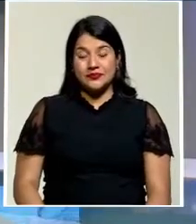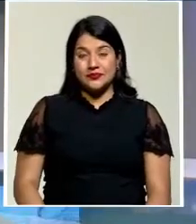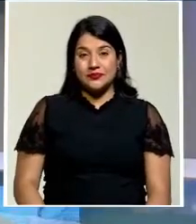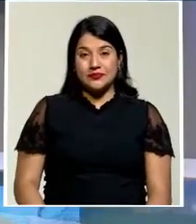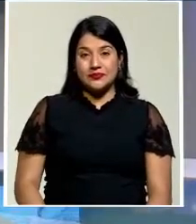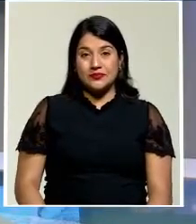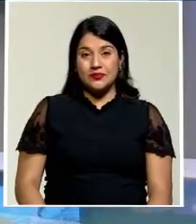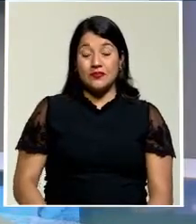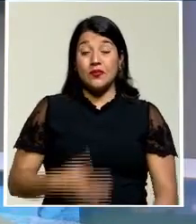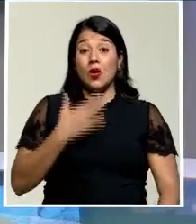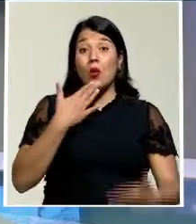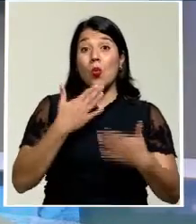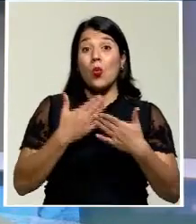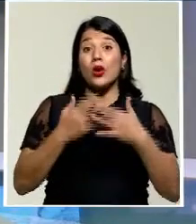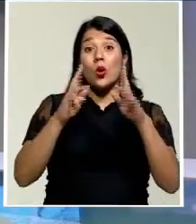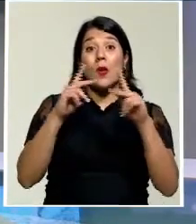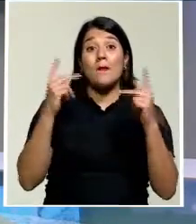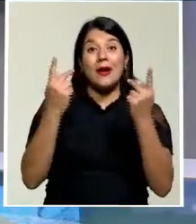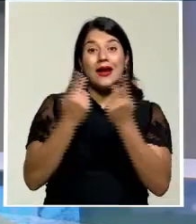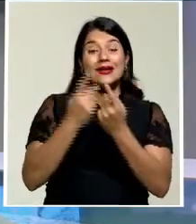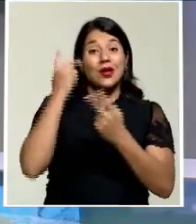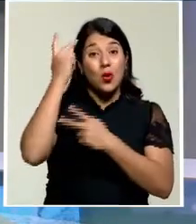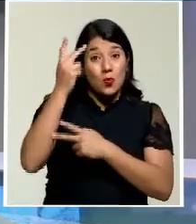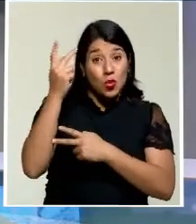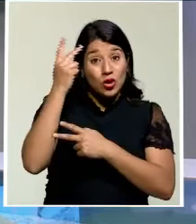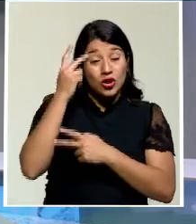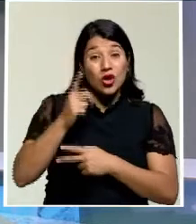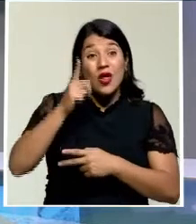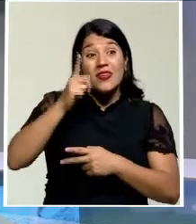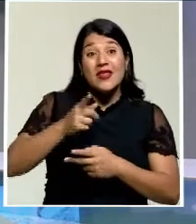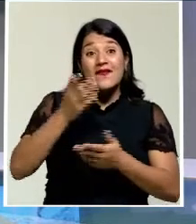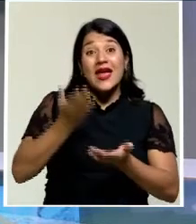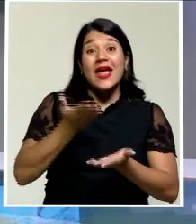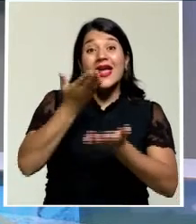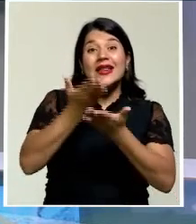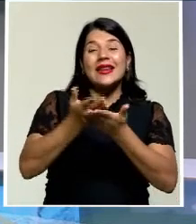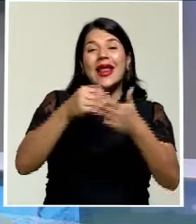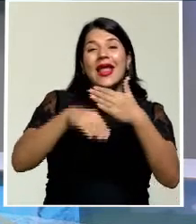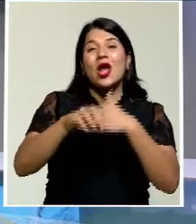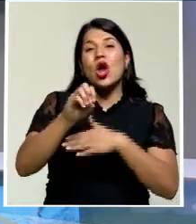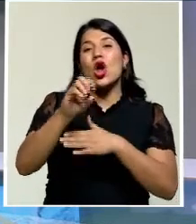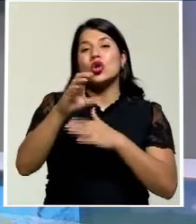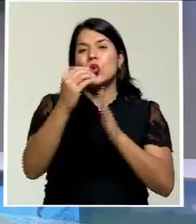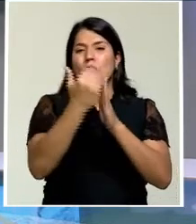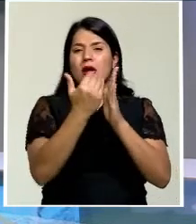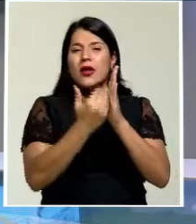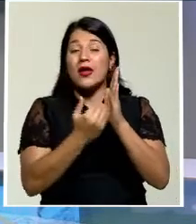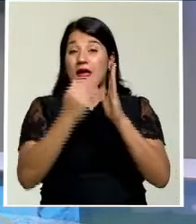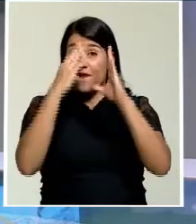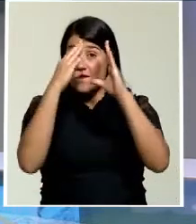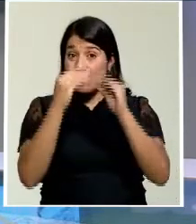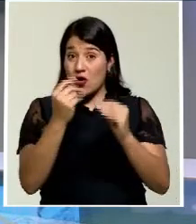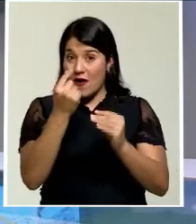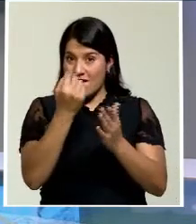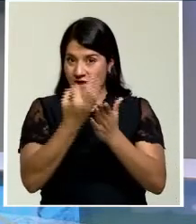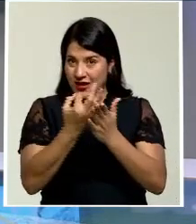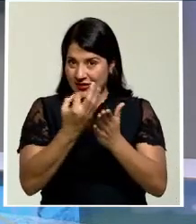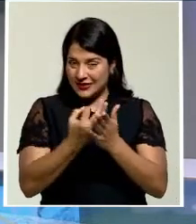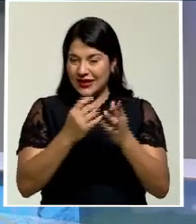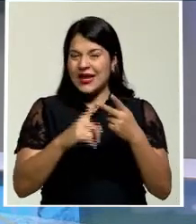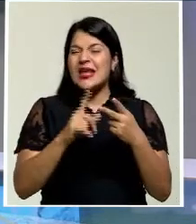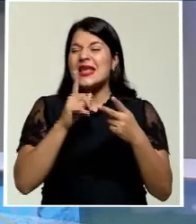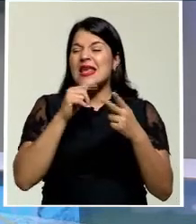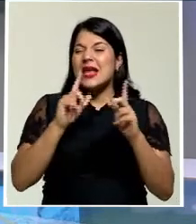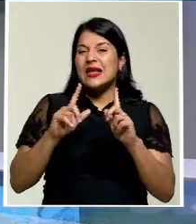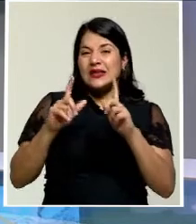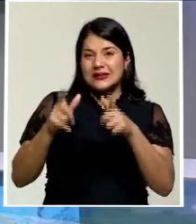Bueno, y los partidos políticos deberán entregar en octubre sus estados financieros y la lista de contribuyentes al Tribunal